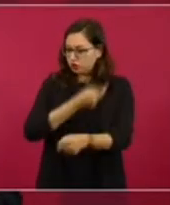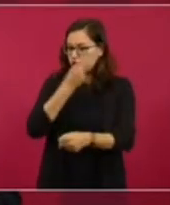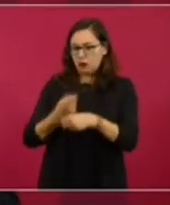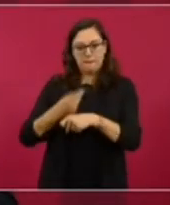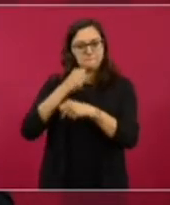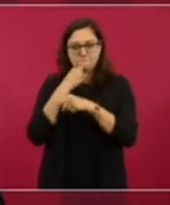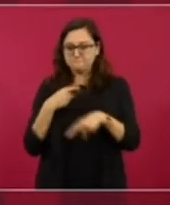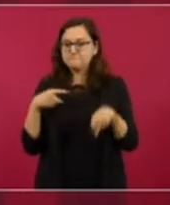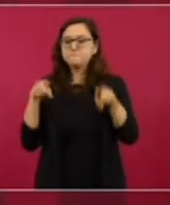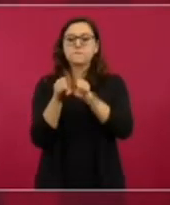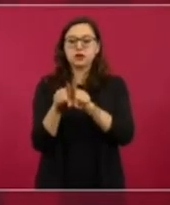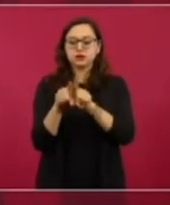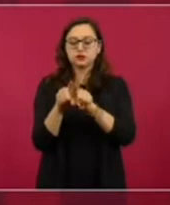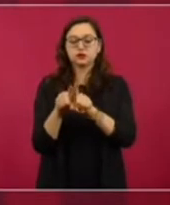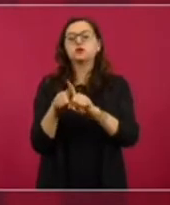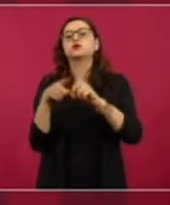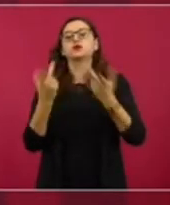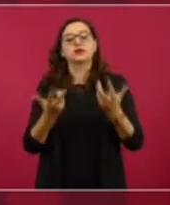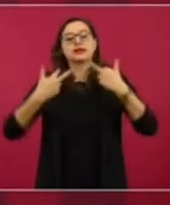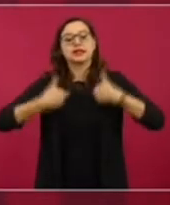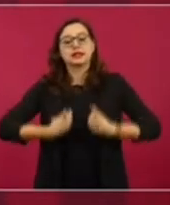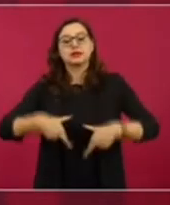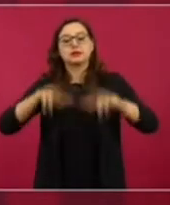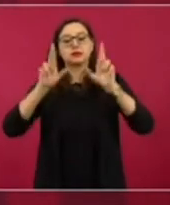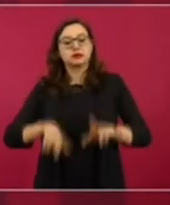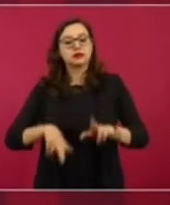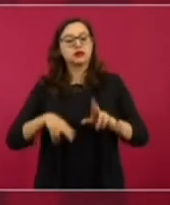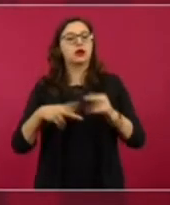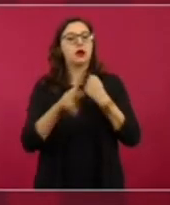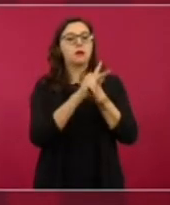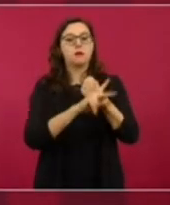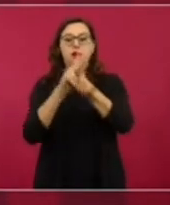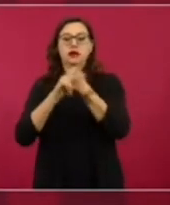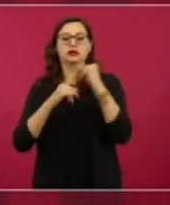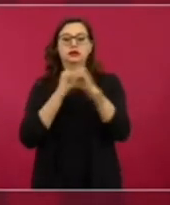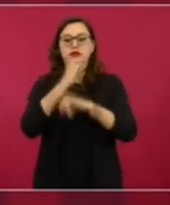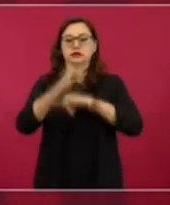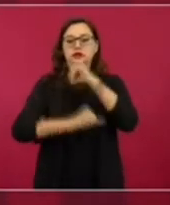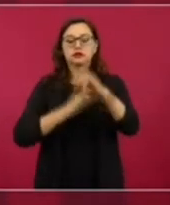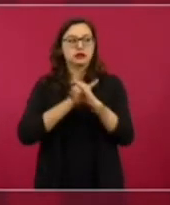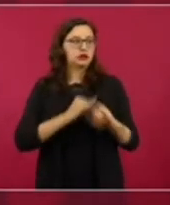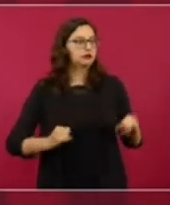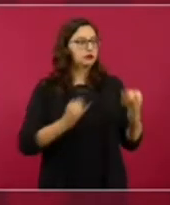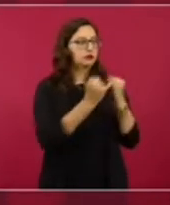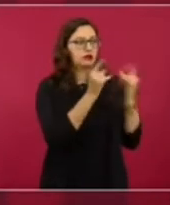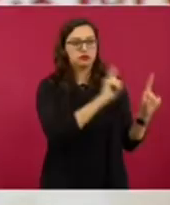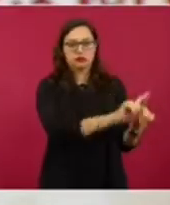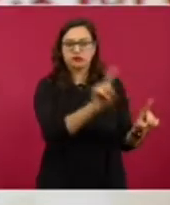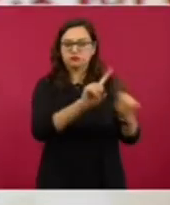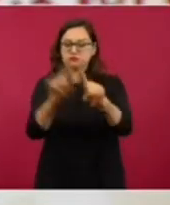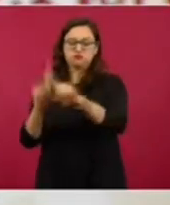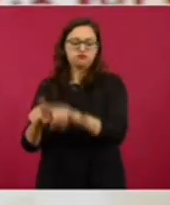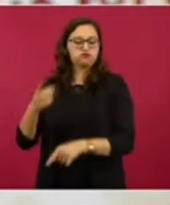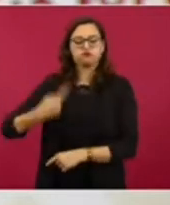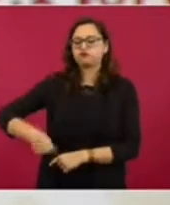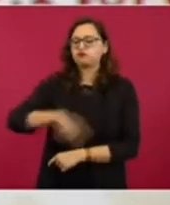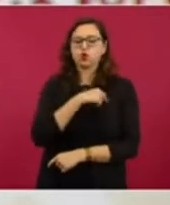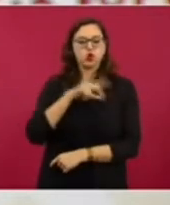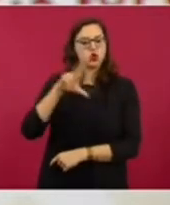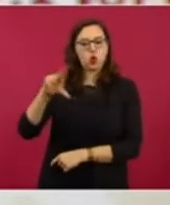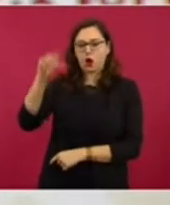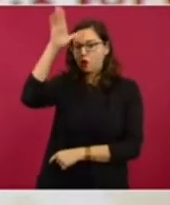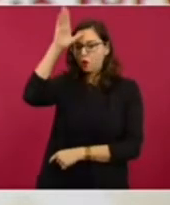órganos y representaciones multilaterales de muy diversas instancias. Ha sido esa la postura de México.